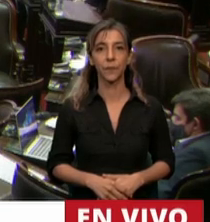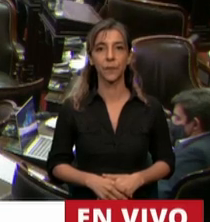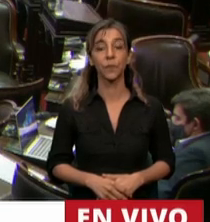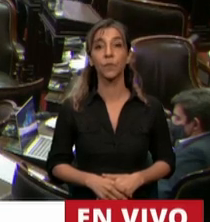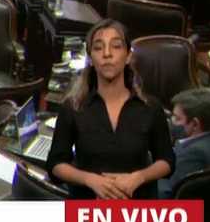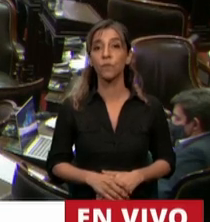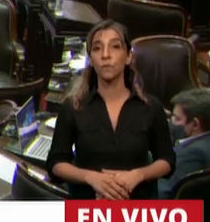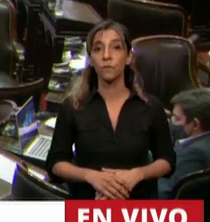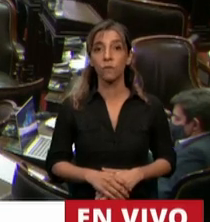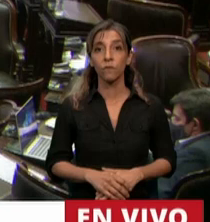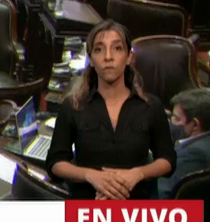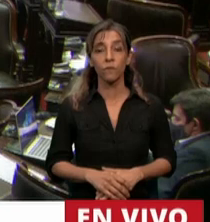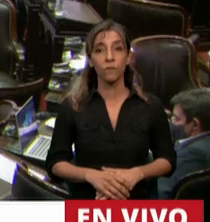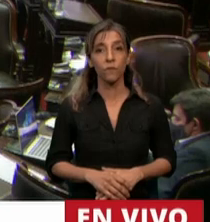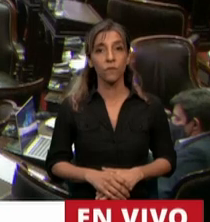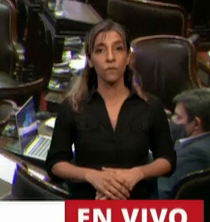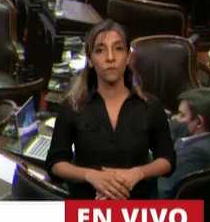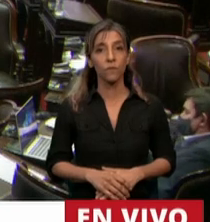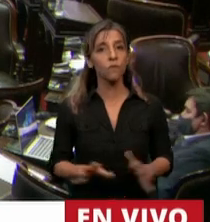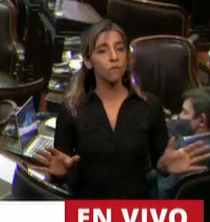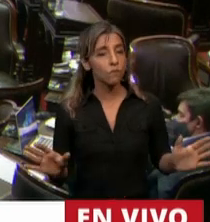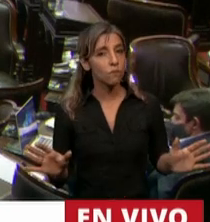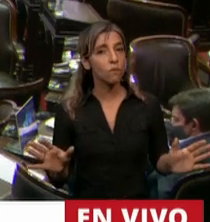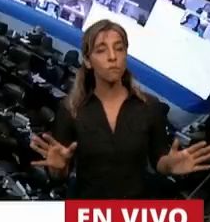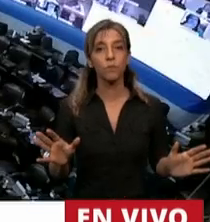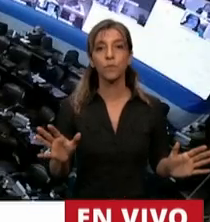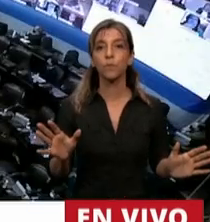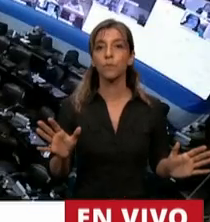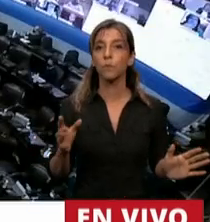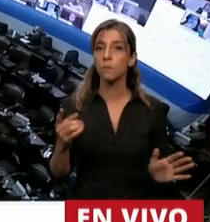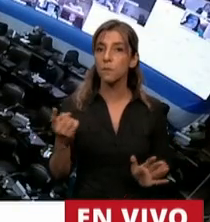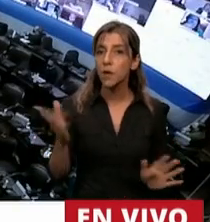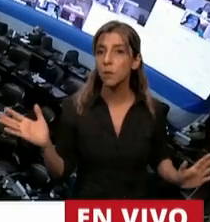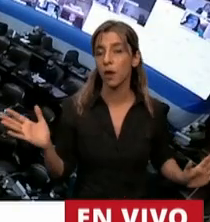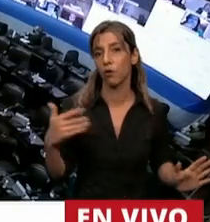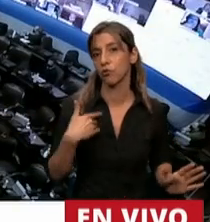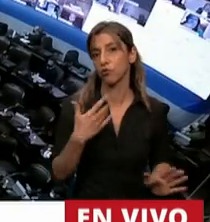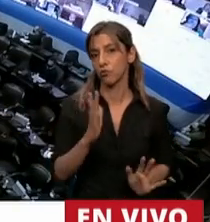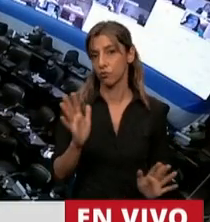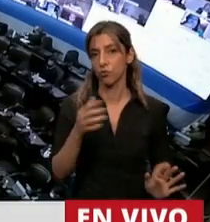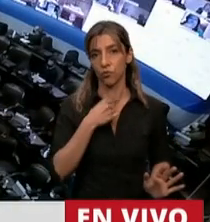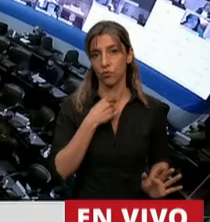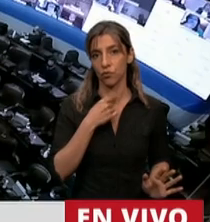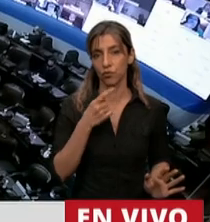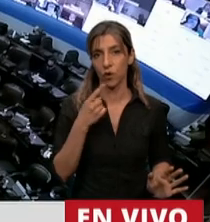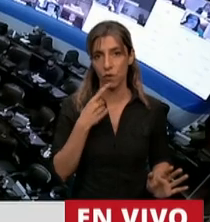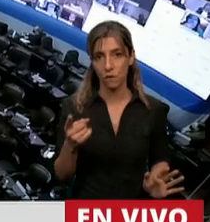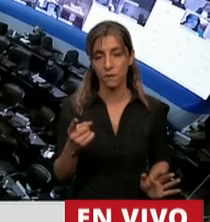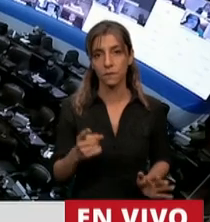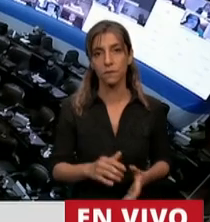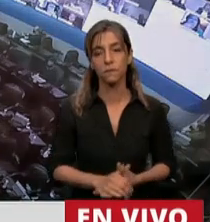Se me mierda. En primer lugar, lo que quiero señalar es que